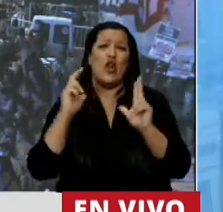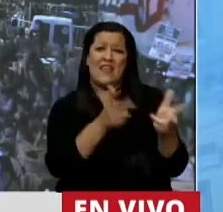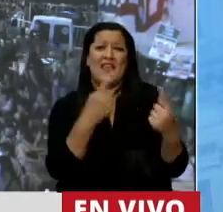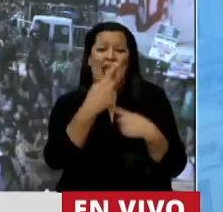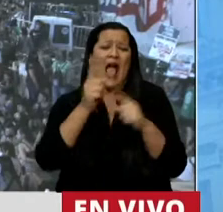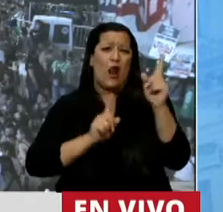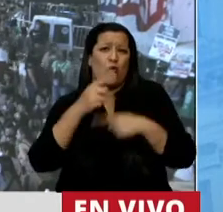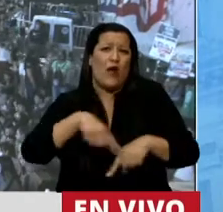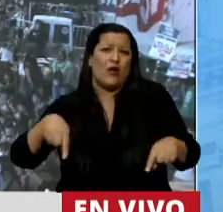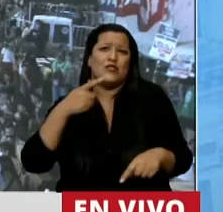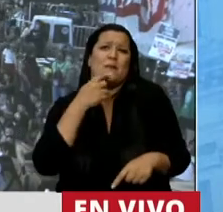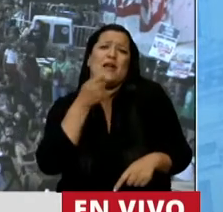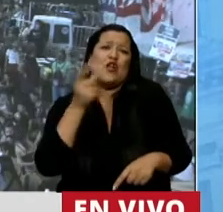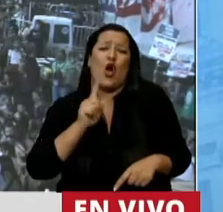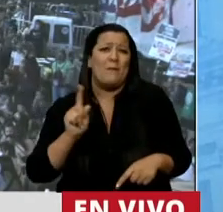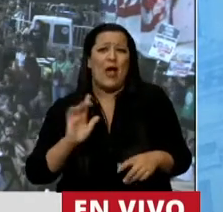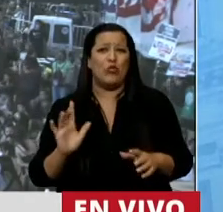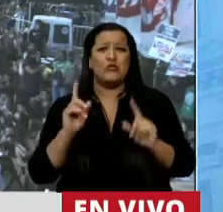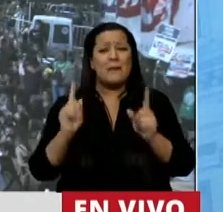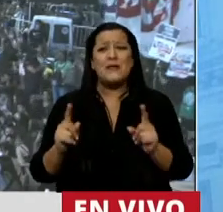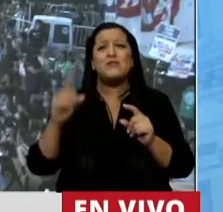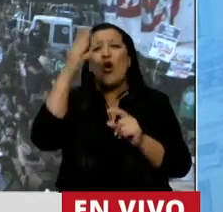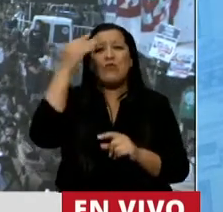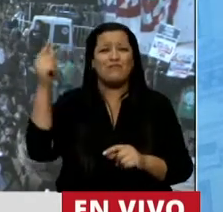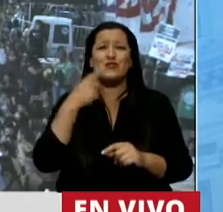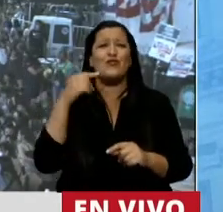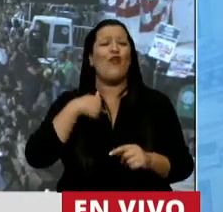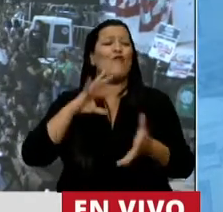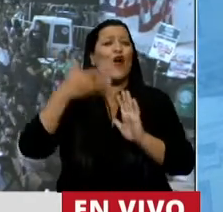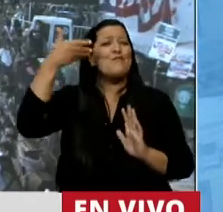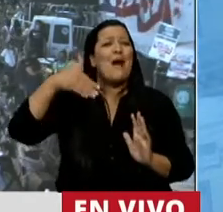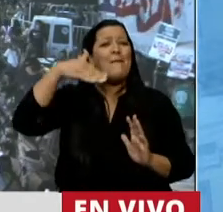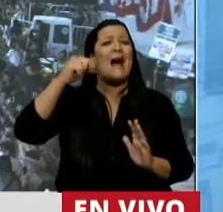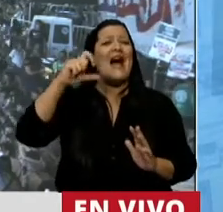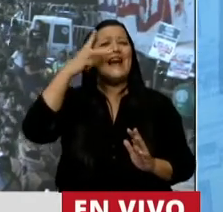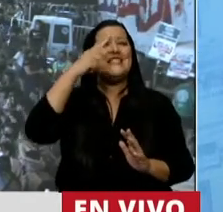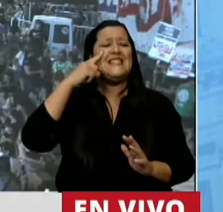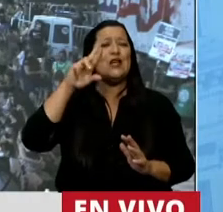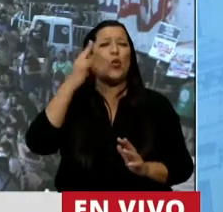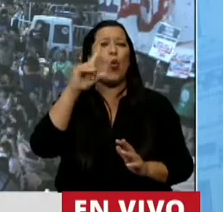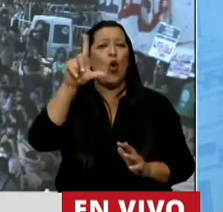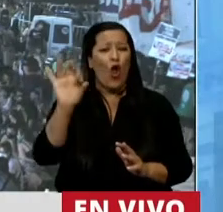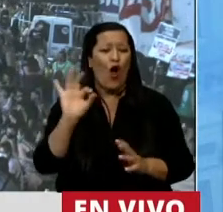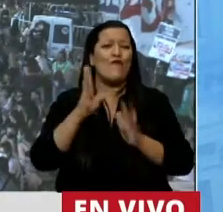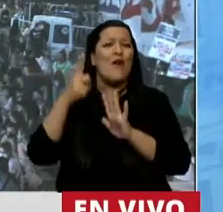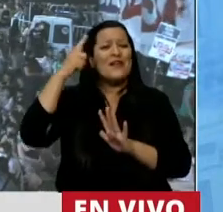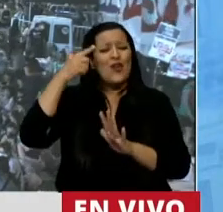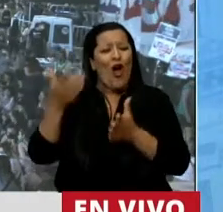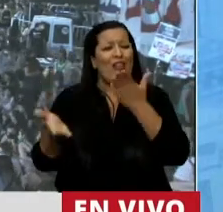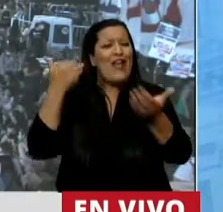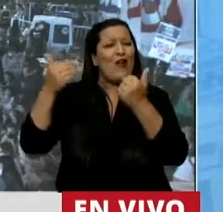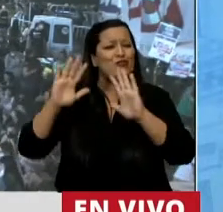A mí no me gusta disfrazarme lo que no soy, soy, como dice la compañía Cristina, un machirulo en proceso de reconstrucción o de deconstrucción.